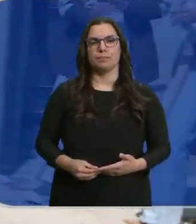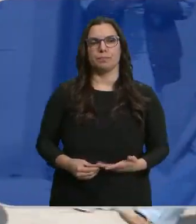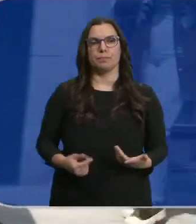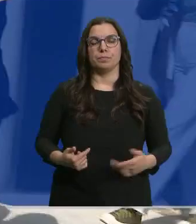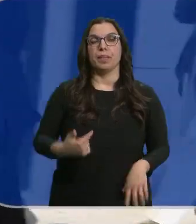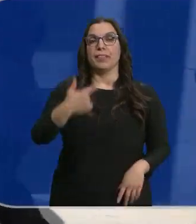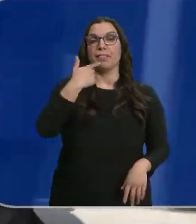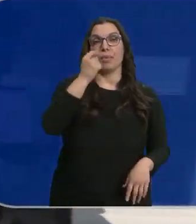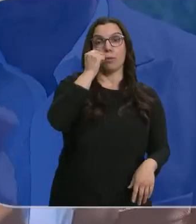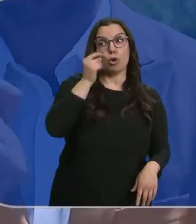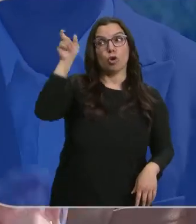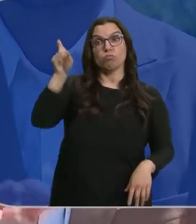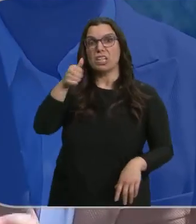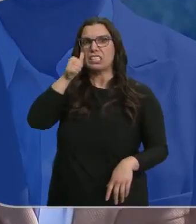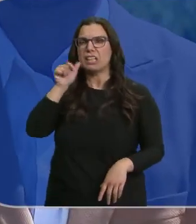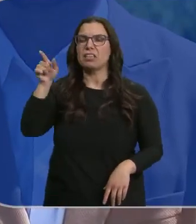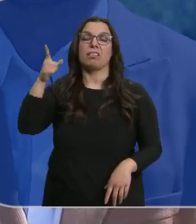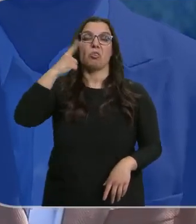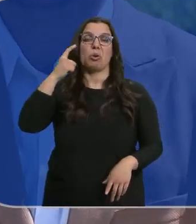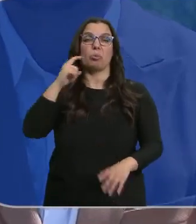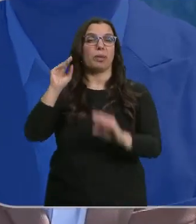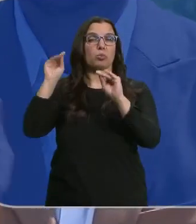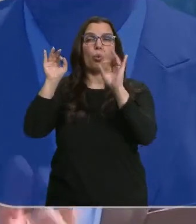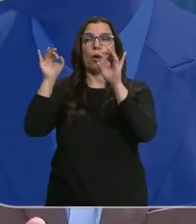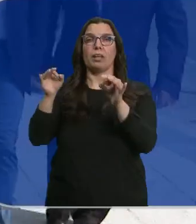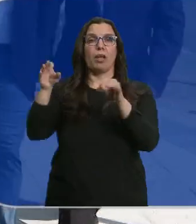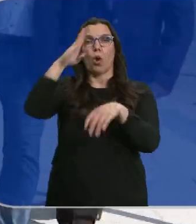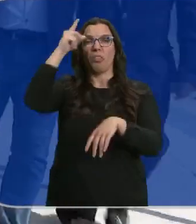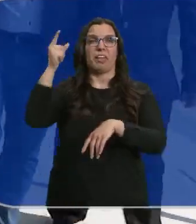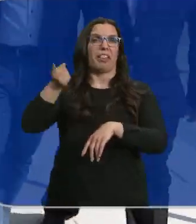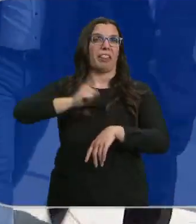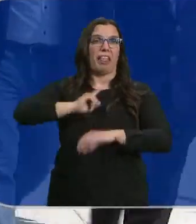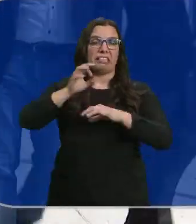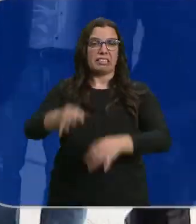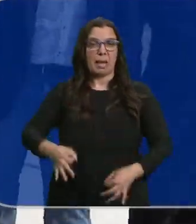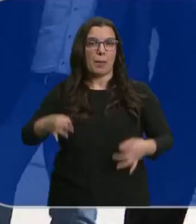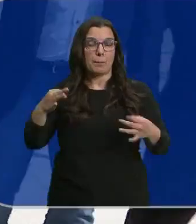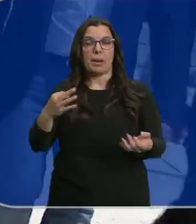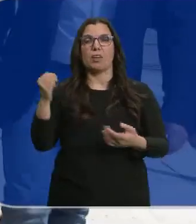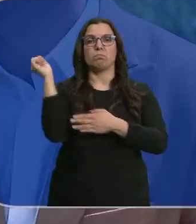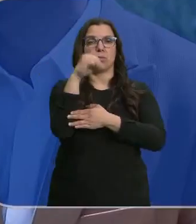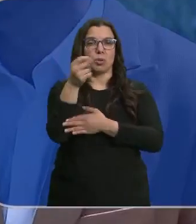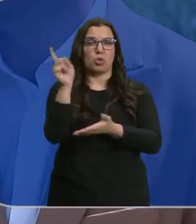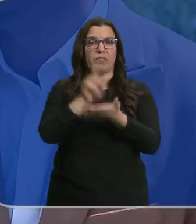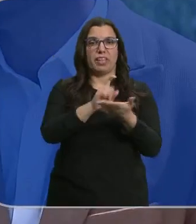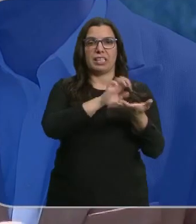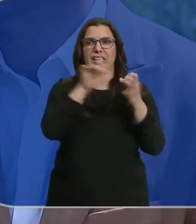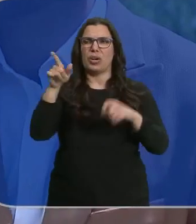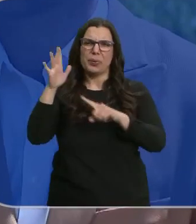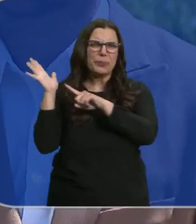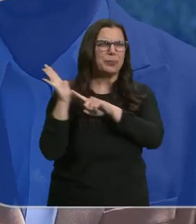Sánchez, dice Fernández Mañueco, nos tiene acostumbrados a olvidos y vuelve a dar la espalda a Castilla y León. Nos ha